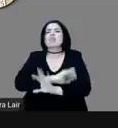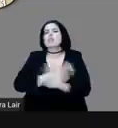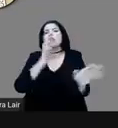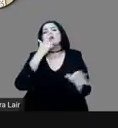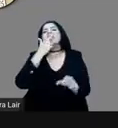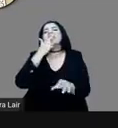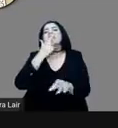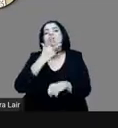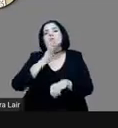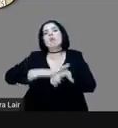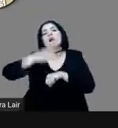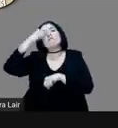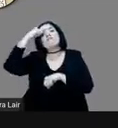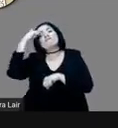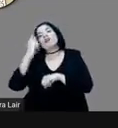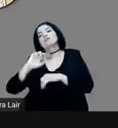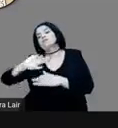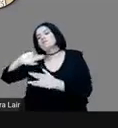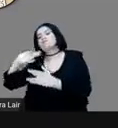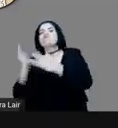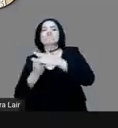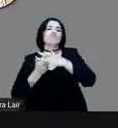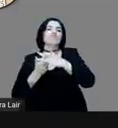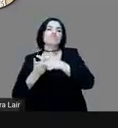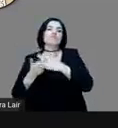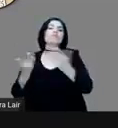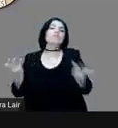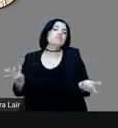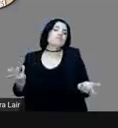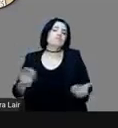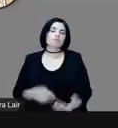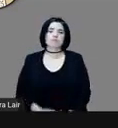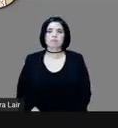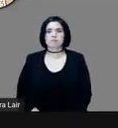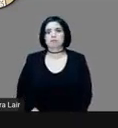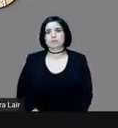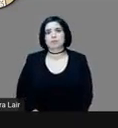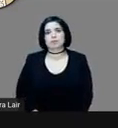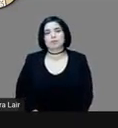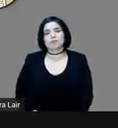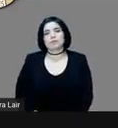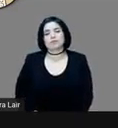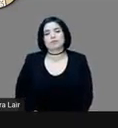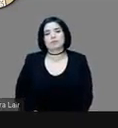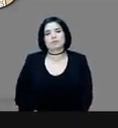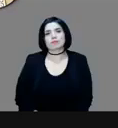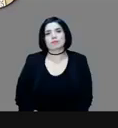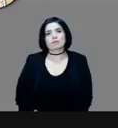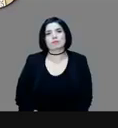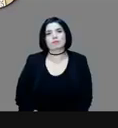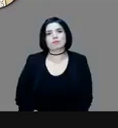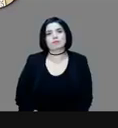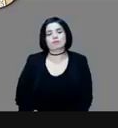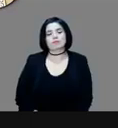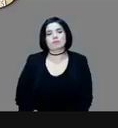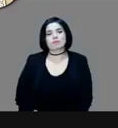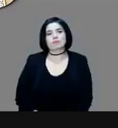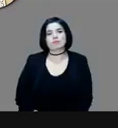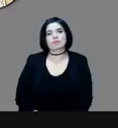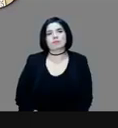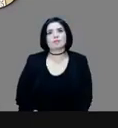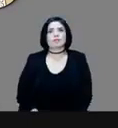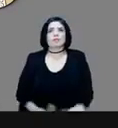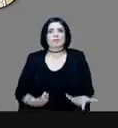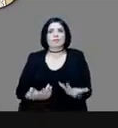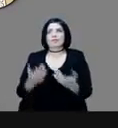mejor es deshacerse de él, evidentemente, ¿no? Y lo ejecutan, ¿verdad? Es alguien que ya no